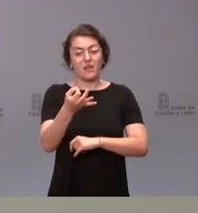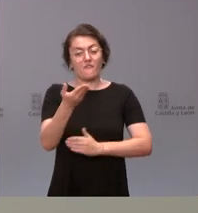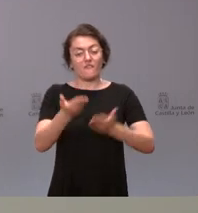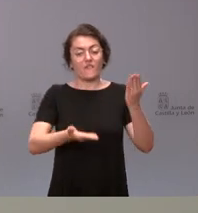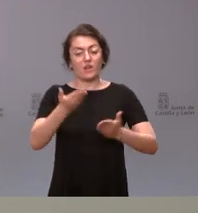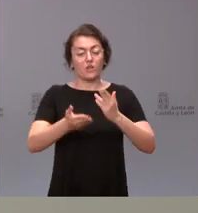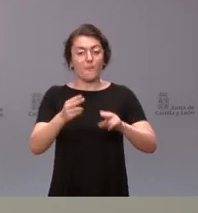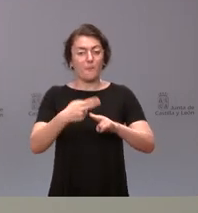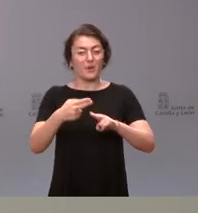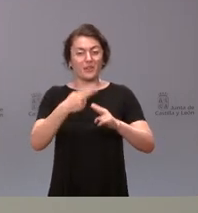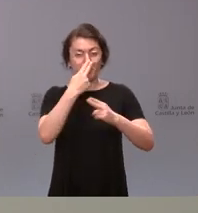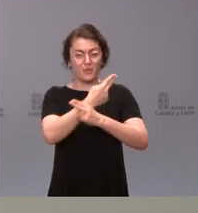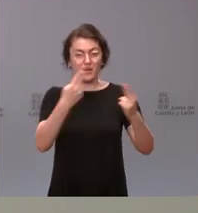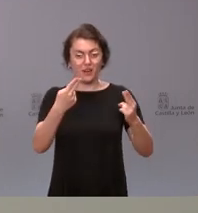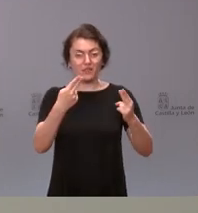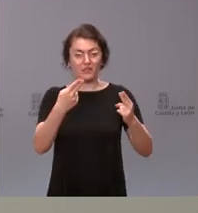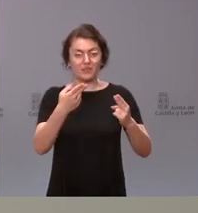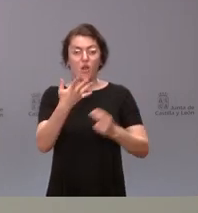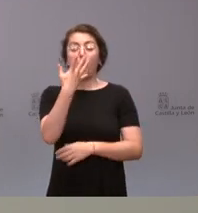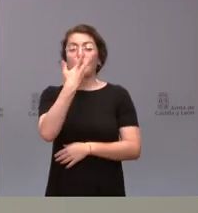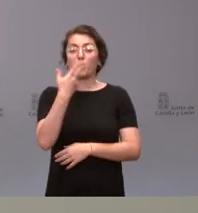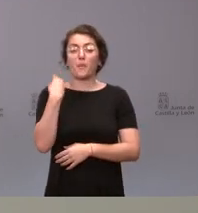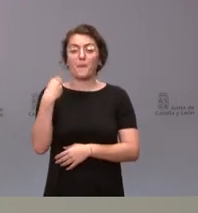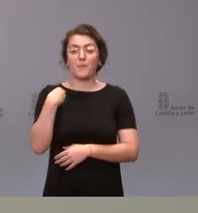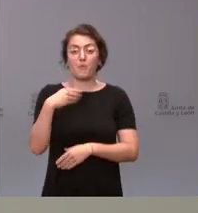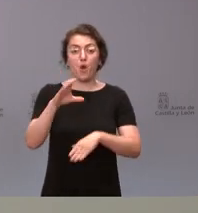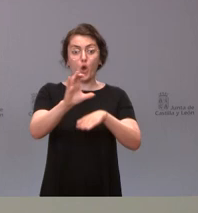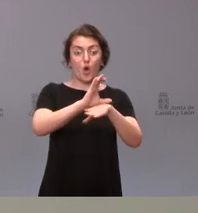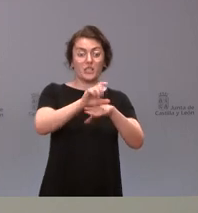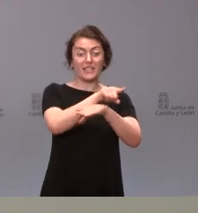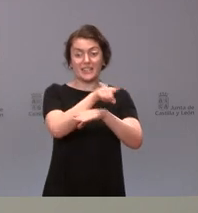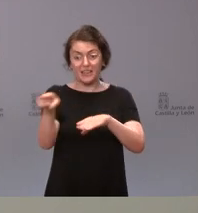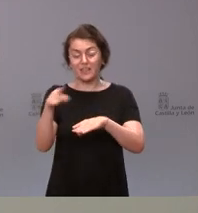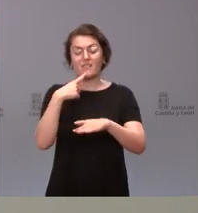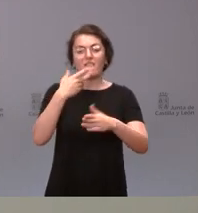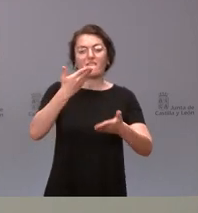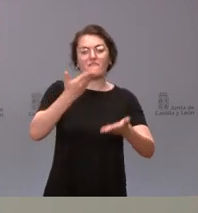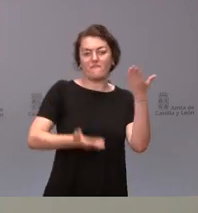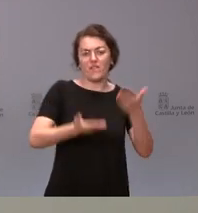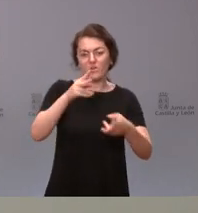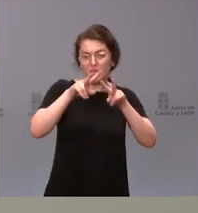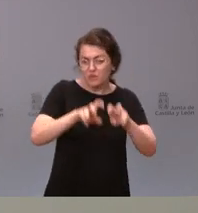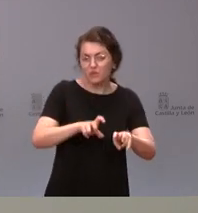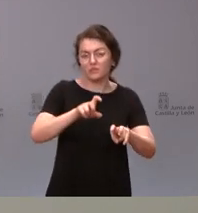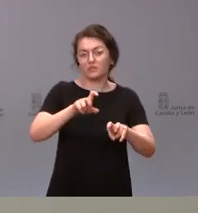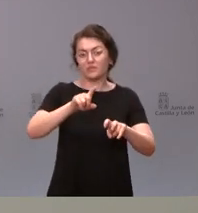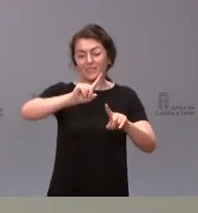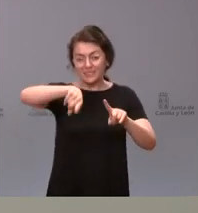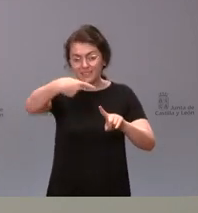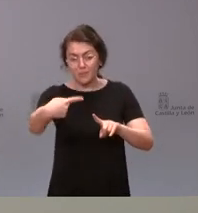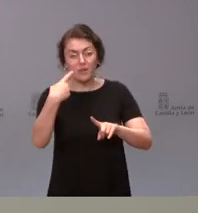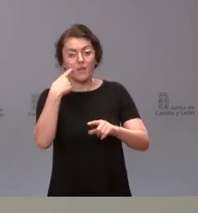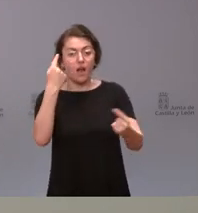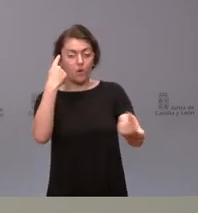que esa intención de las consejerías procederá a esa evaluación y que como secuencia de los mismos pudieran derivarse unos ajustes que habrá que